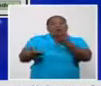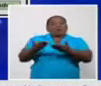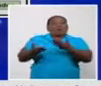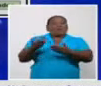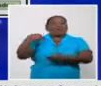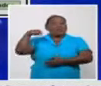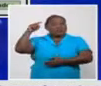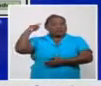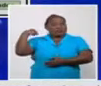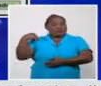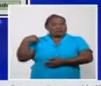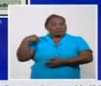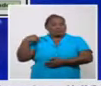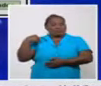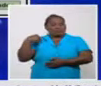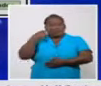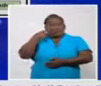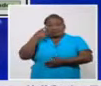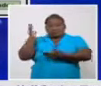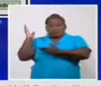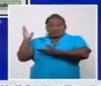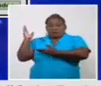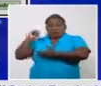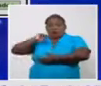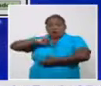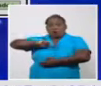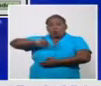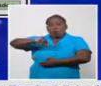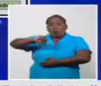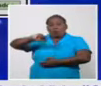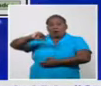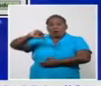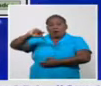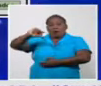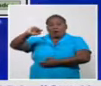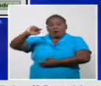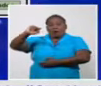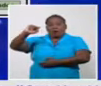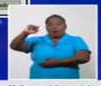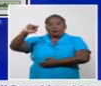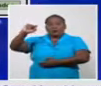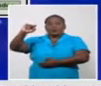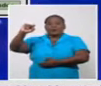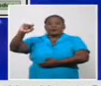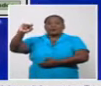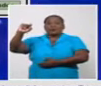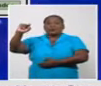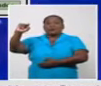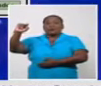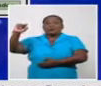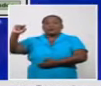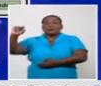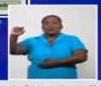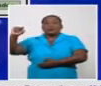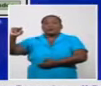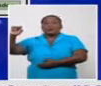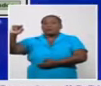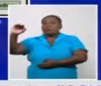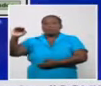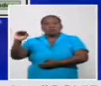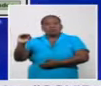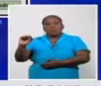apreciar en la curva está a la izquierda con un incremento que no logra disminuir